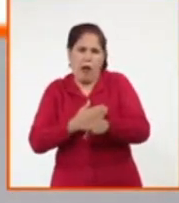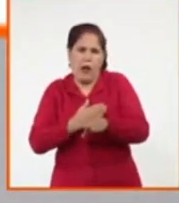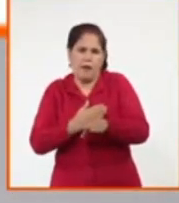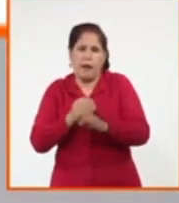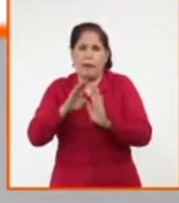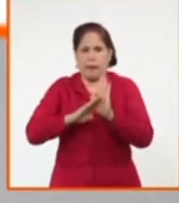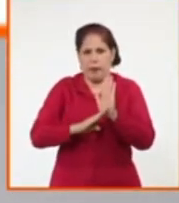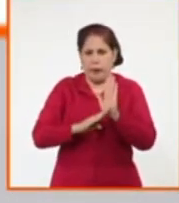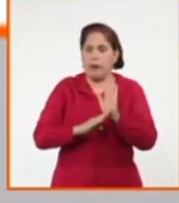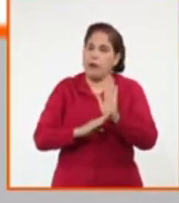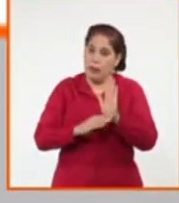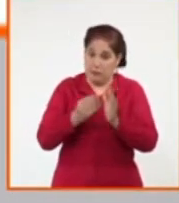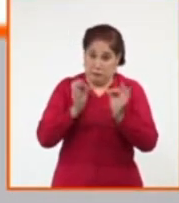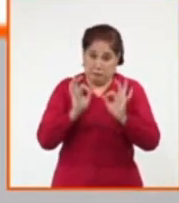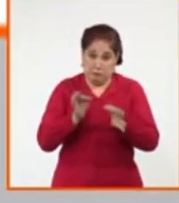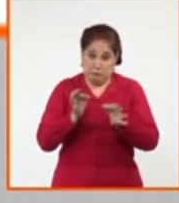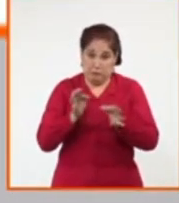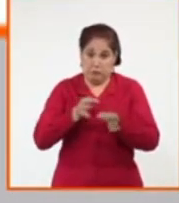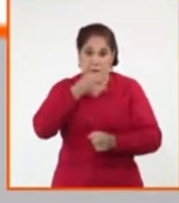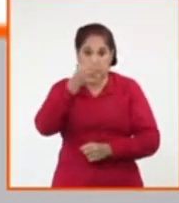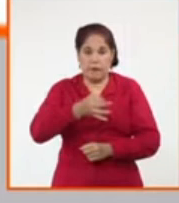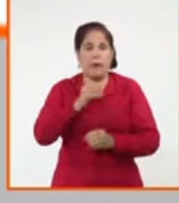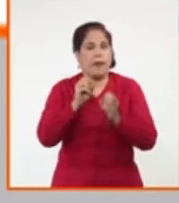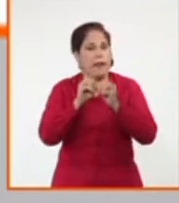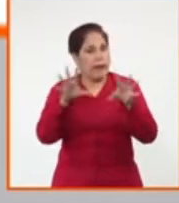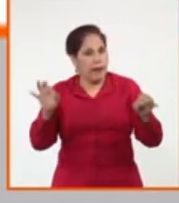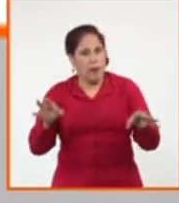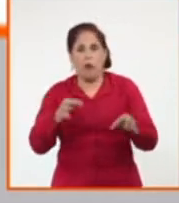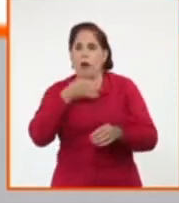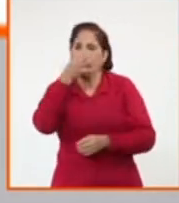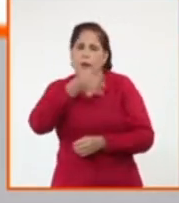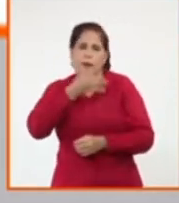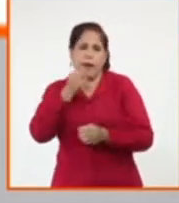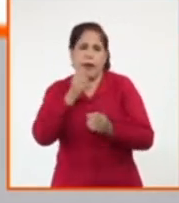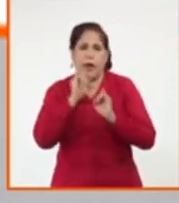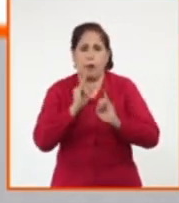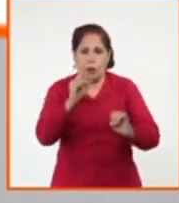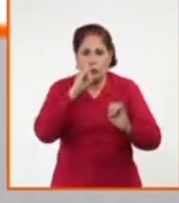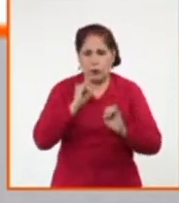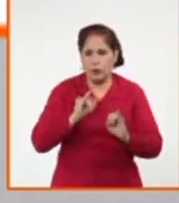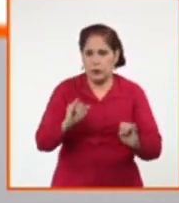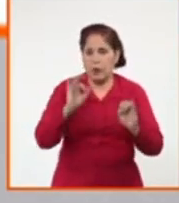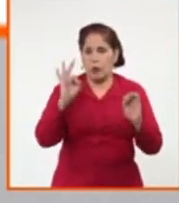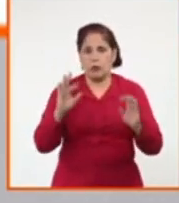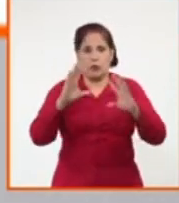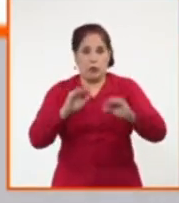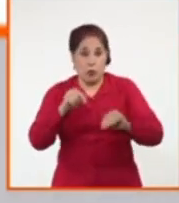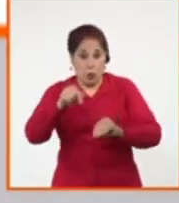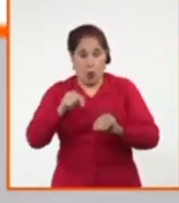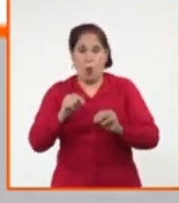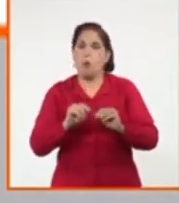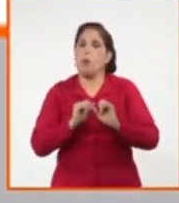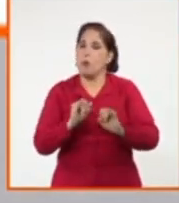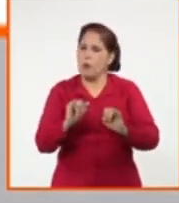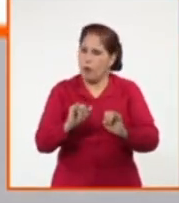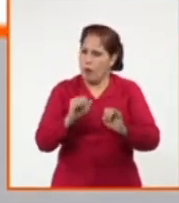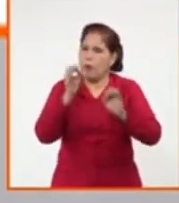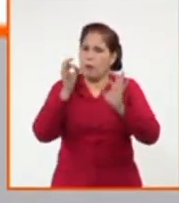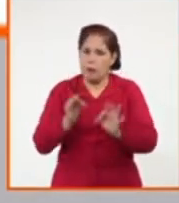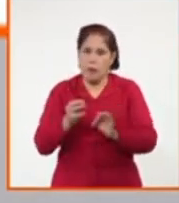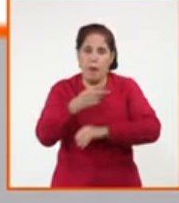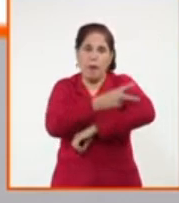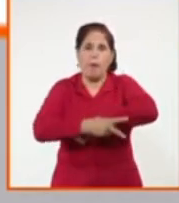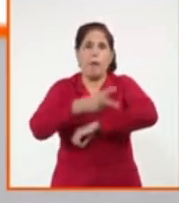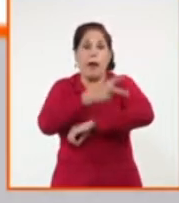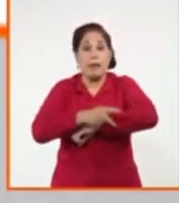pantalla que además, para dejarlo claro, se han divulgado, se dieron en el noticiero por la mañana, por la noche. Ahí están